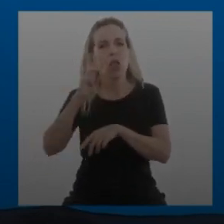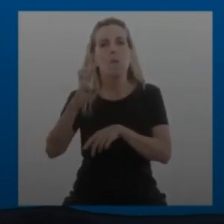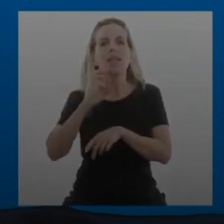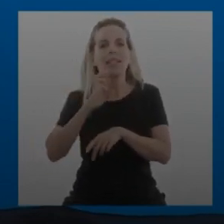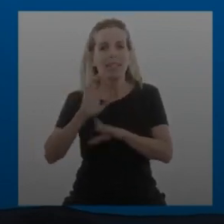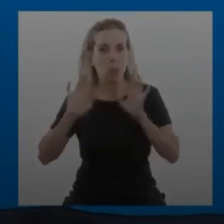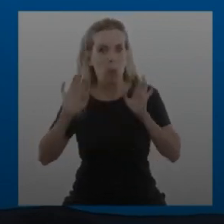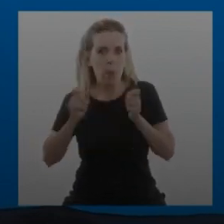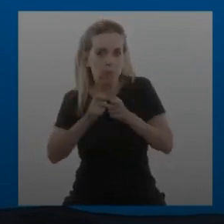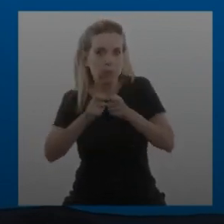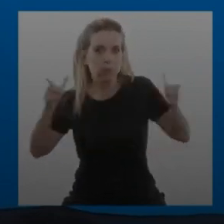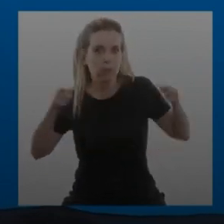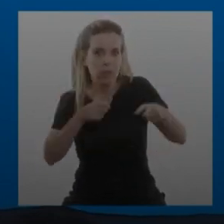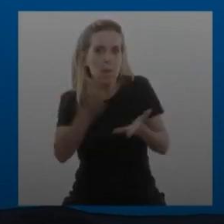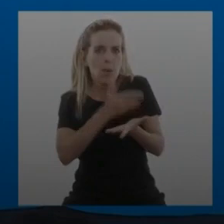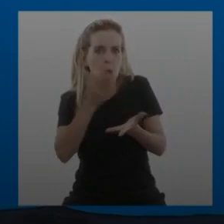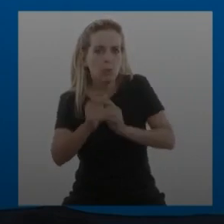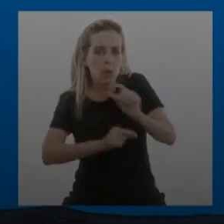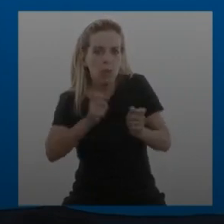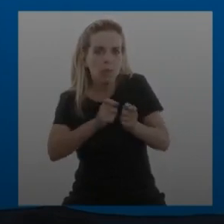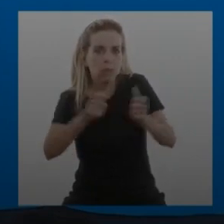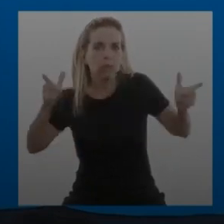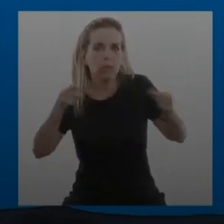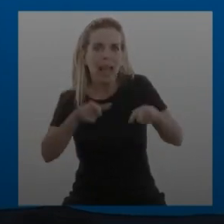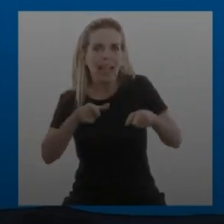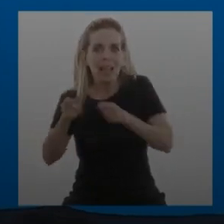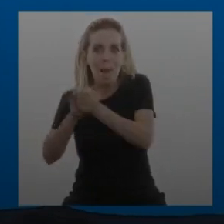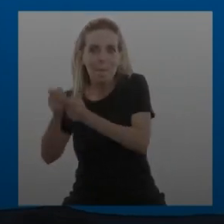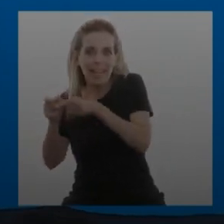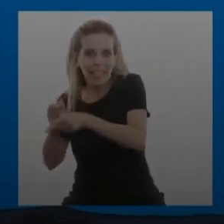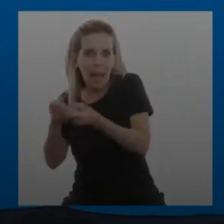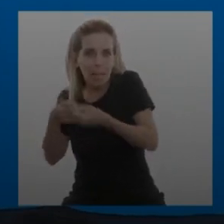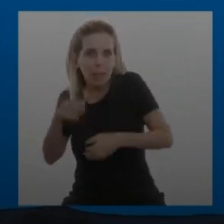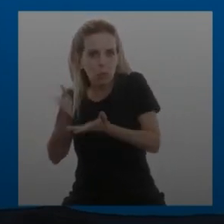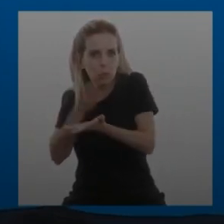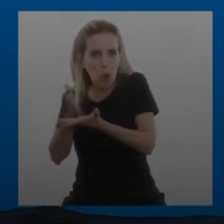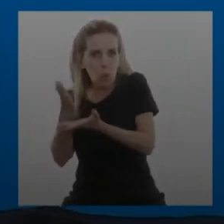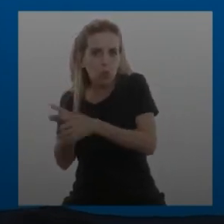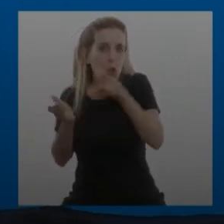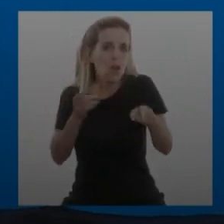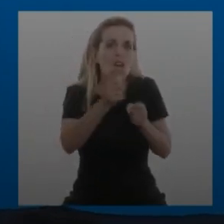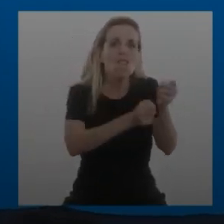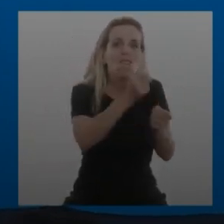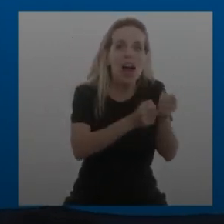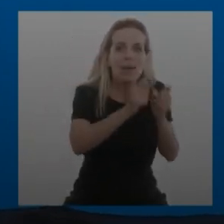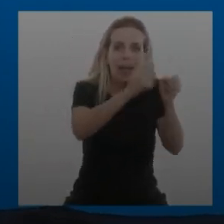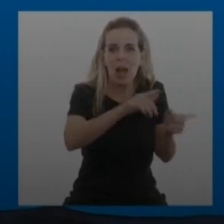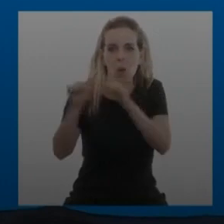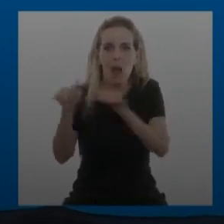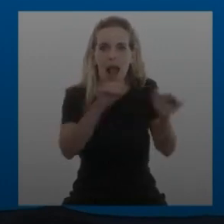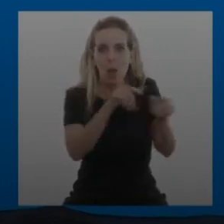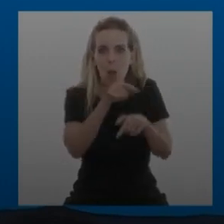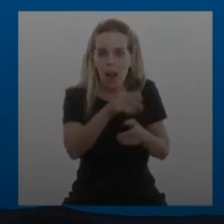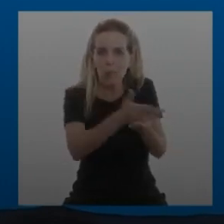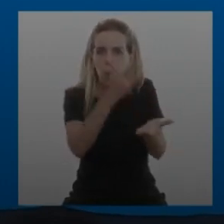y la verdad es que ya no era una empresa fantasma es una empresa donde todas las líneas de producción estaban funcionando a full y